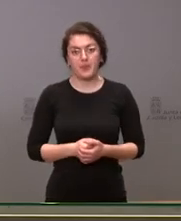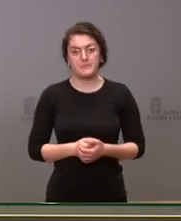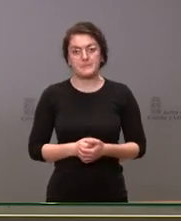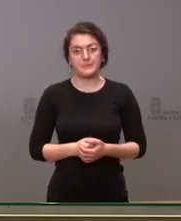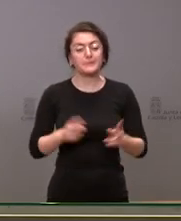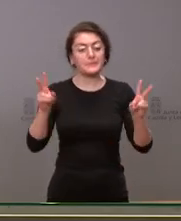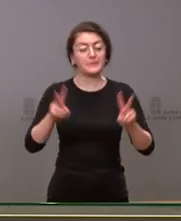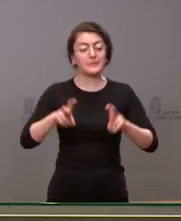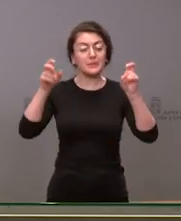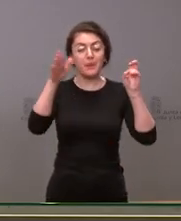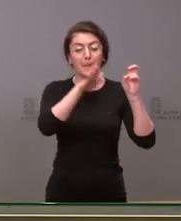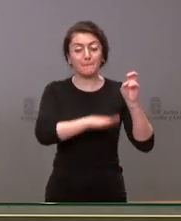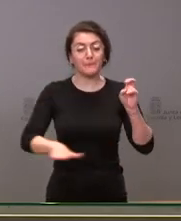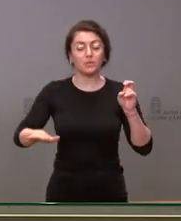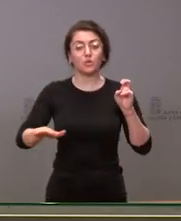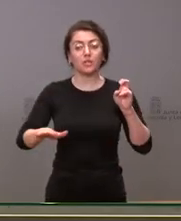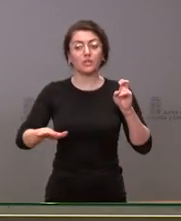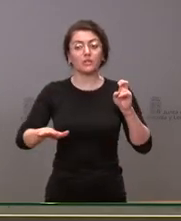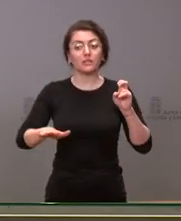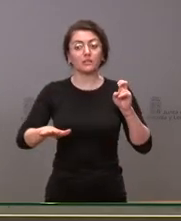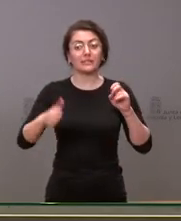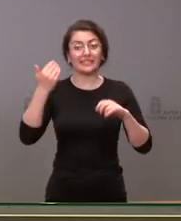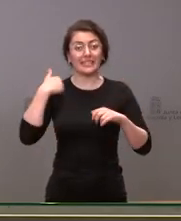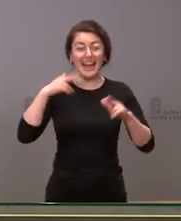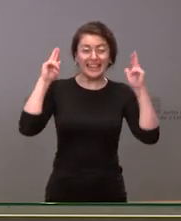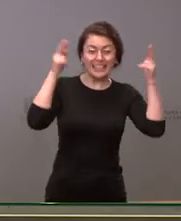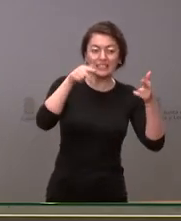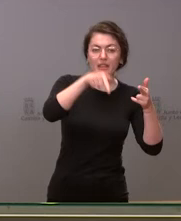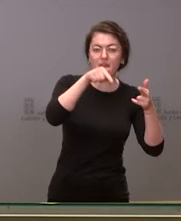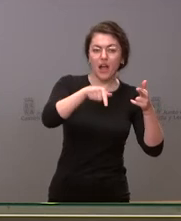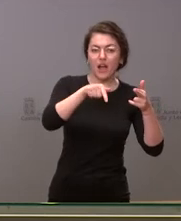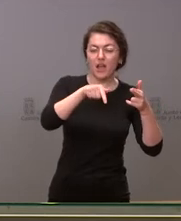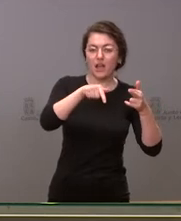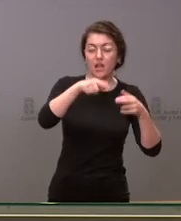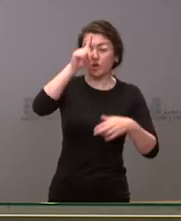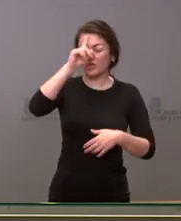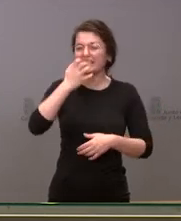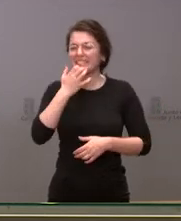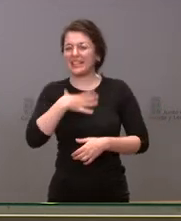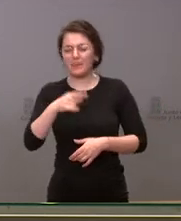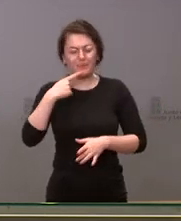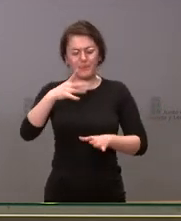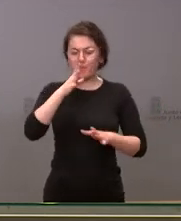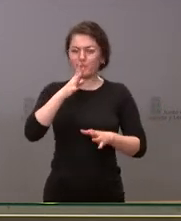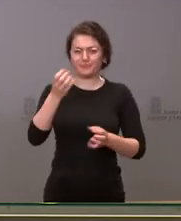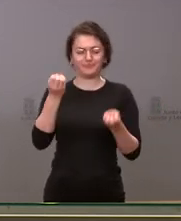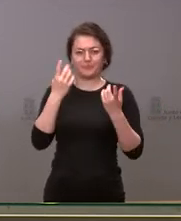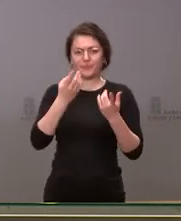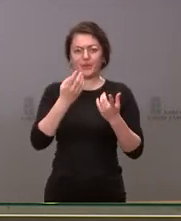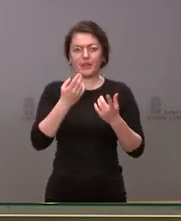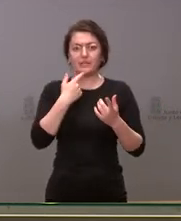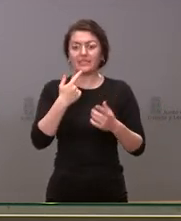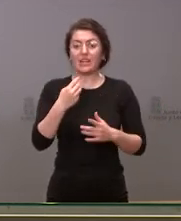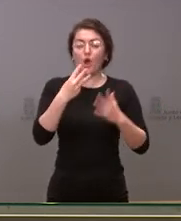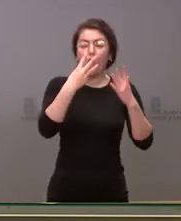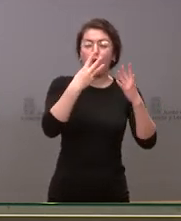sobre los menores que están en la residencia de Armentero no sé si nos puede precisar es que no les he entendido no le he entendido bien si son 85